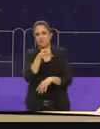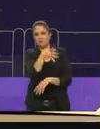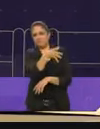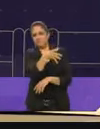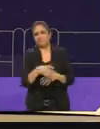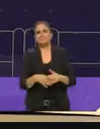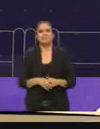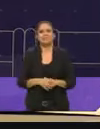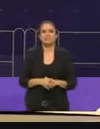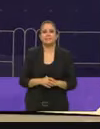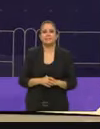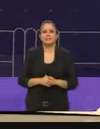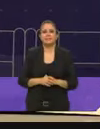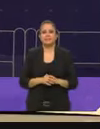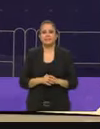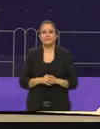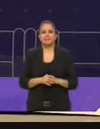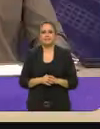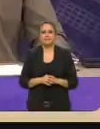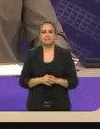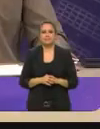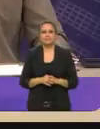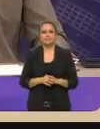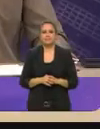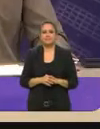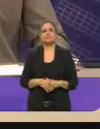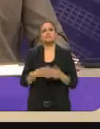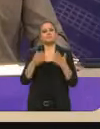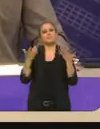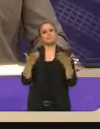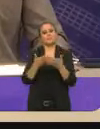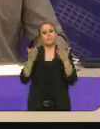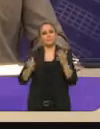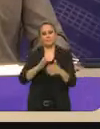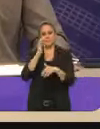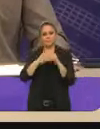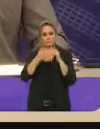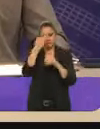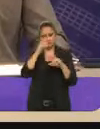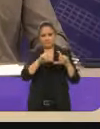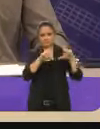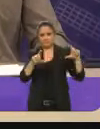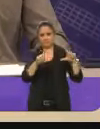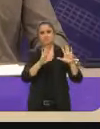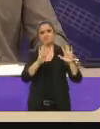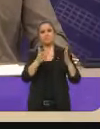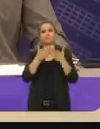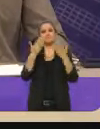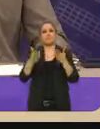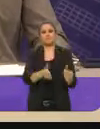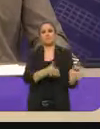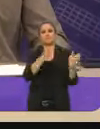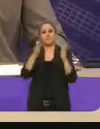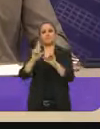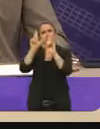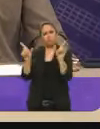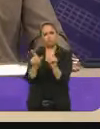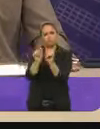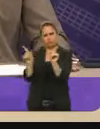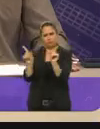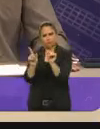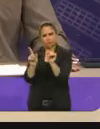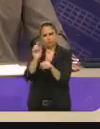gracias gracias candidatos ha finalizado la bolsa de tiempo y de esta forma pasamos a la conclusión sobre